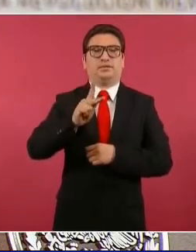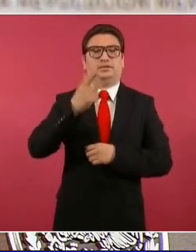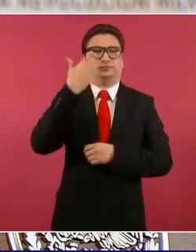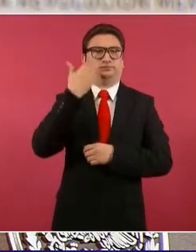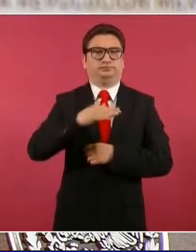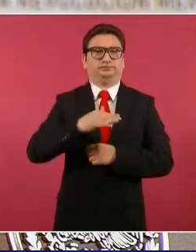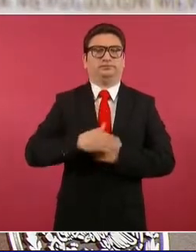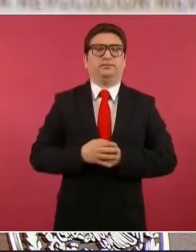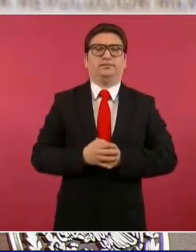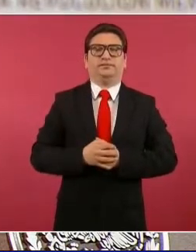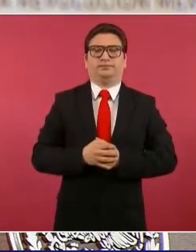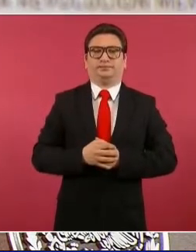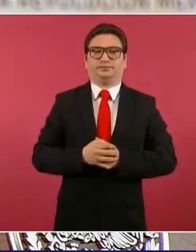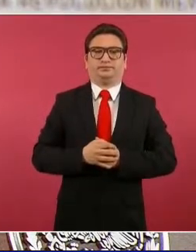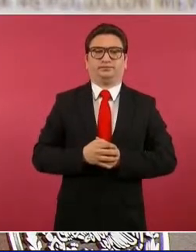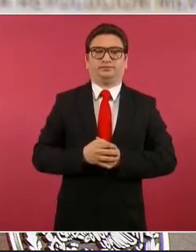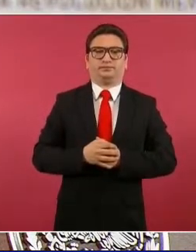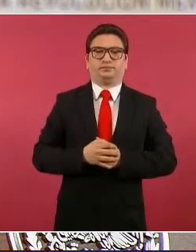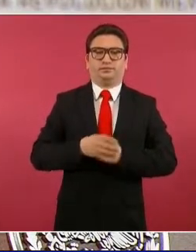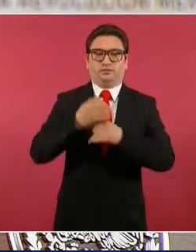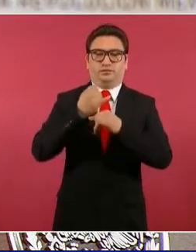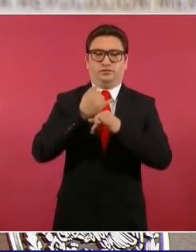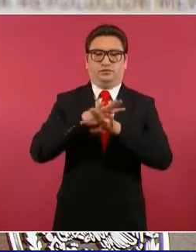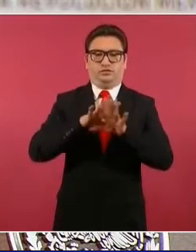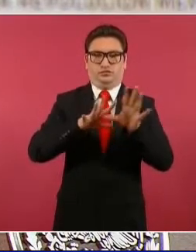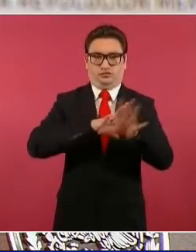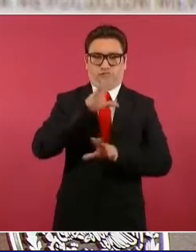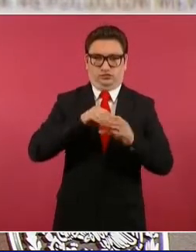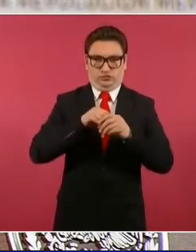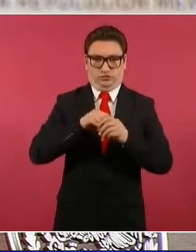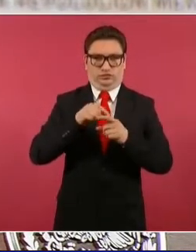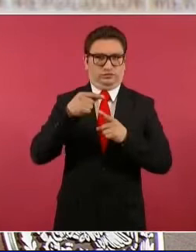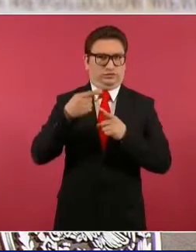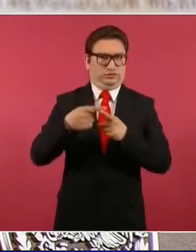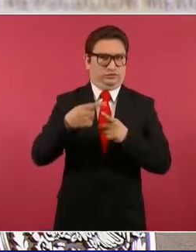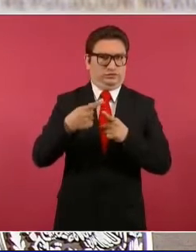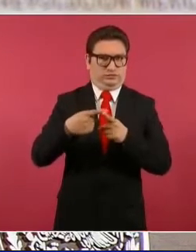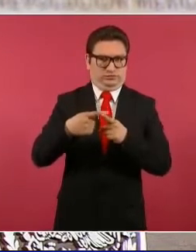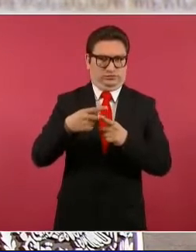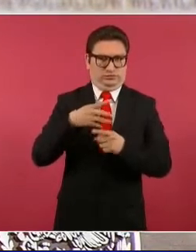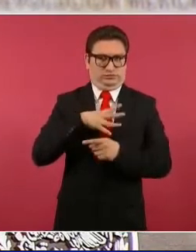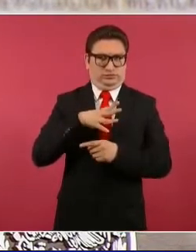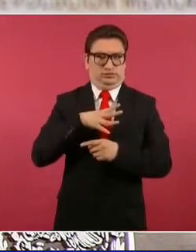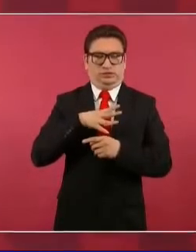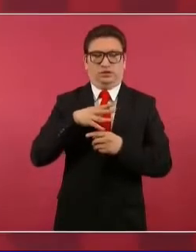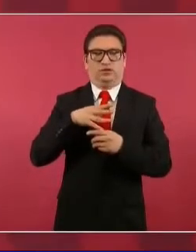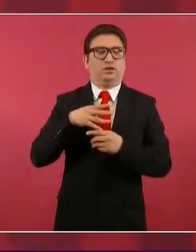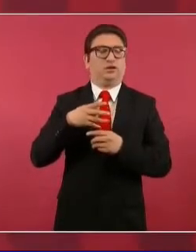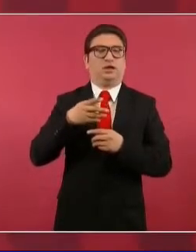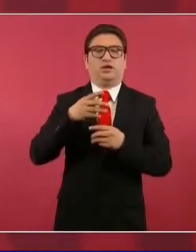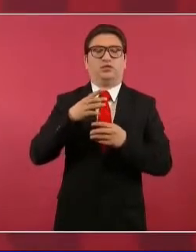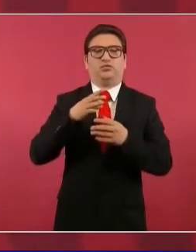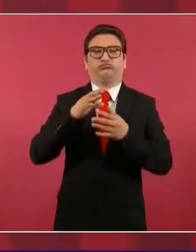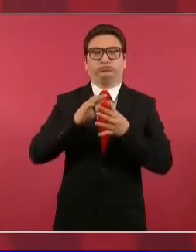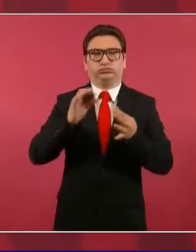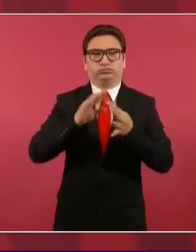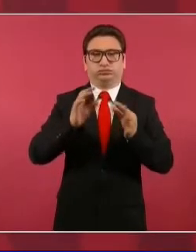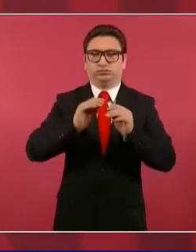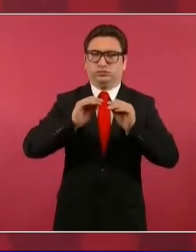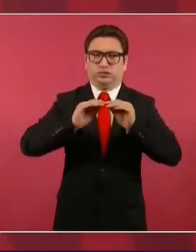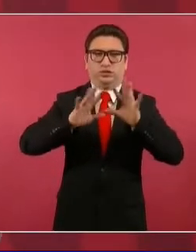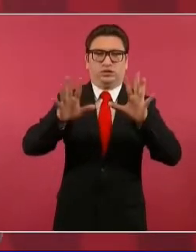tiene la información más amplia, precisa,